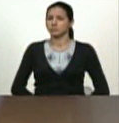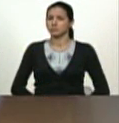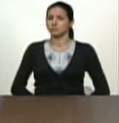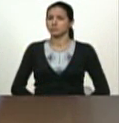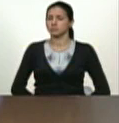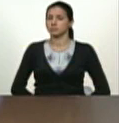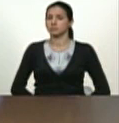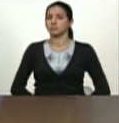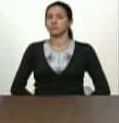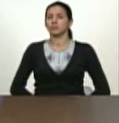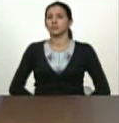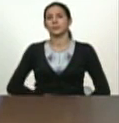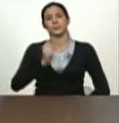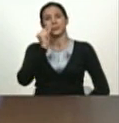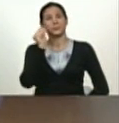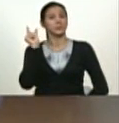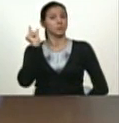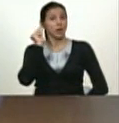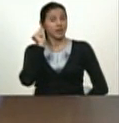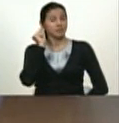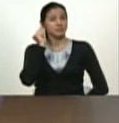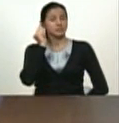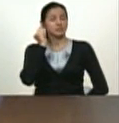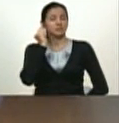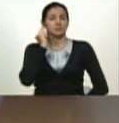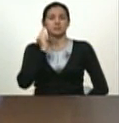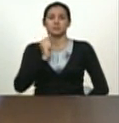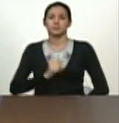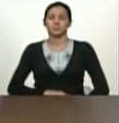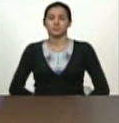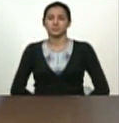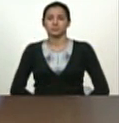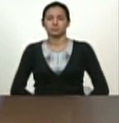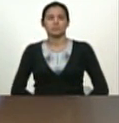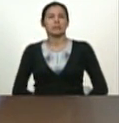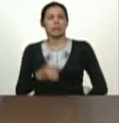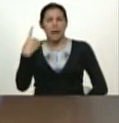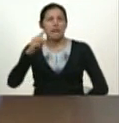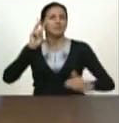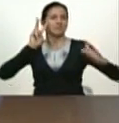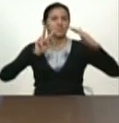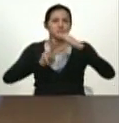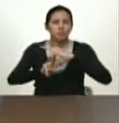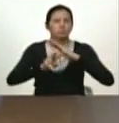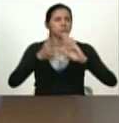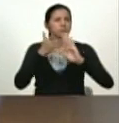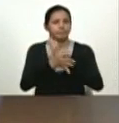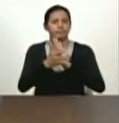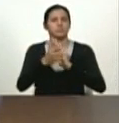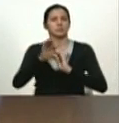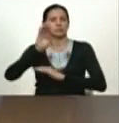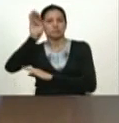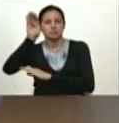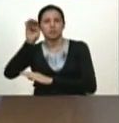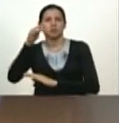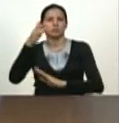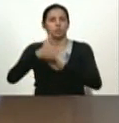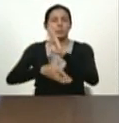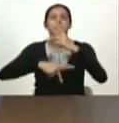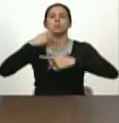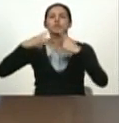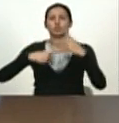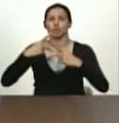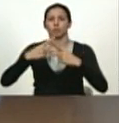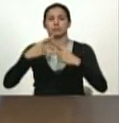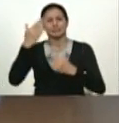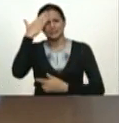de compañeros y compañeras con una visión de lo productivo, con una visión clara de lo que ha